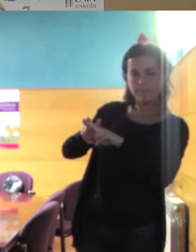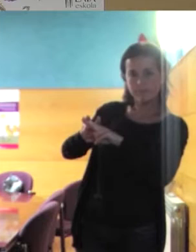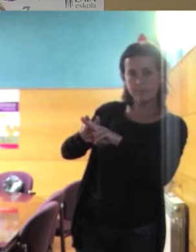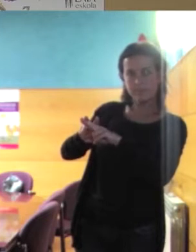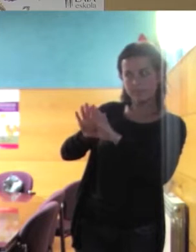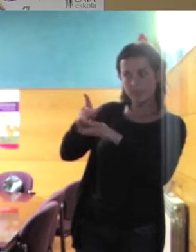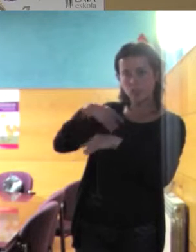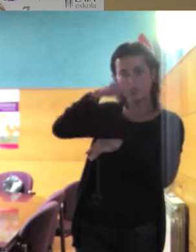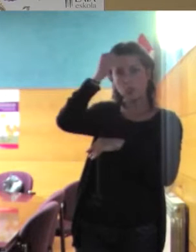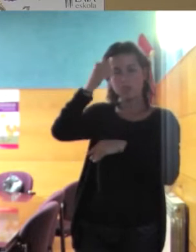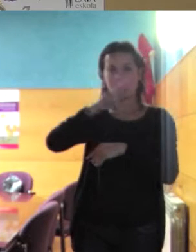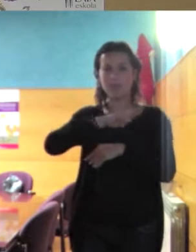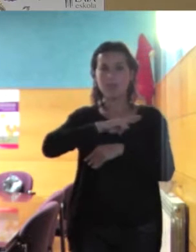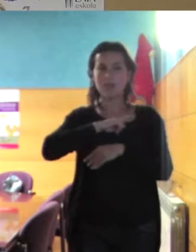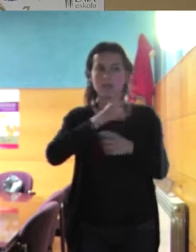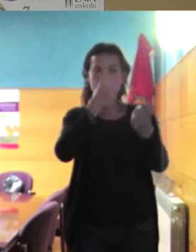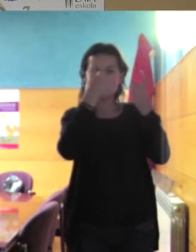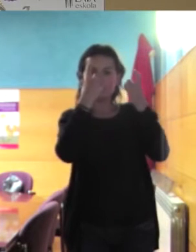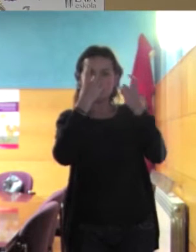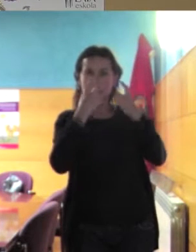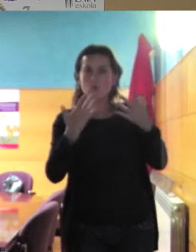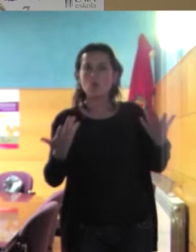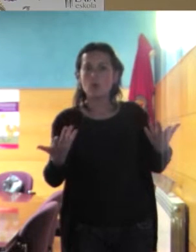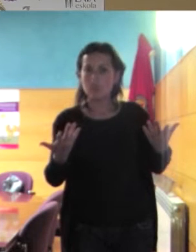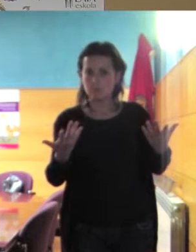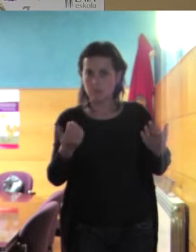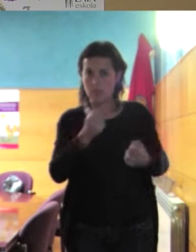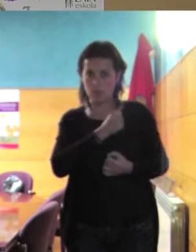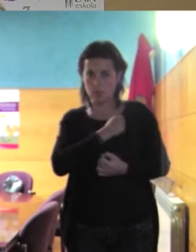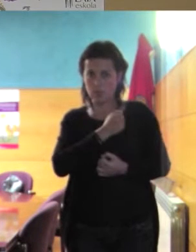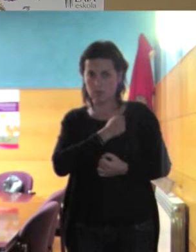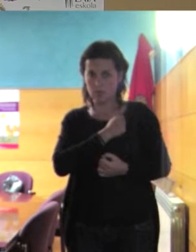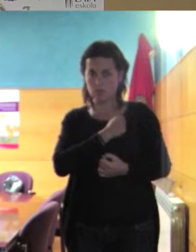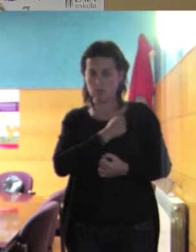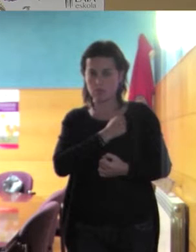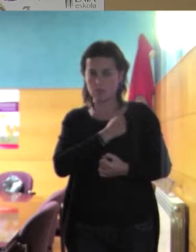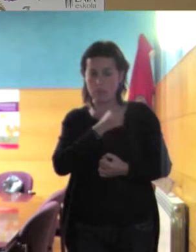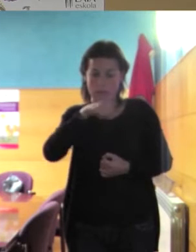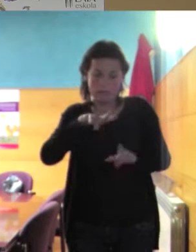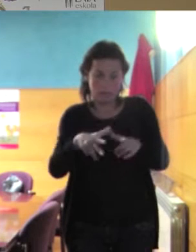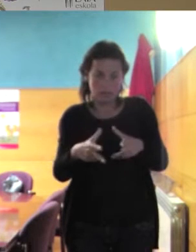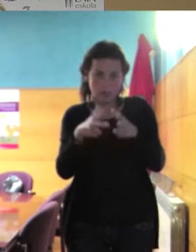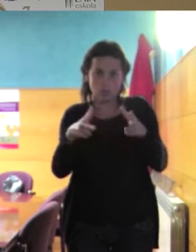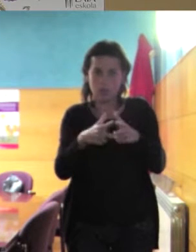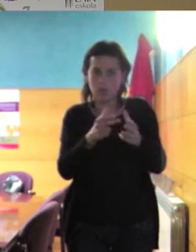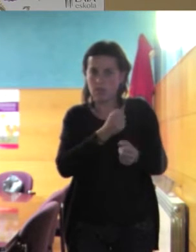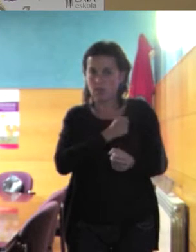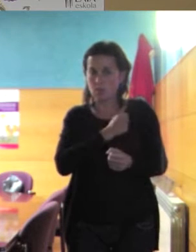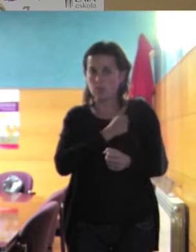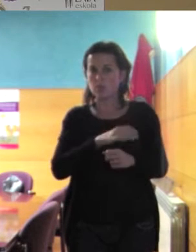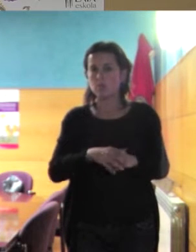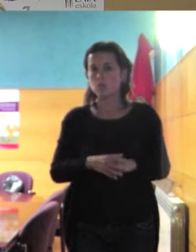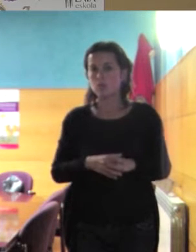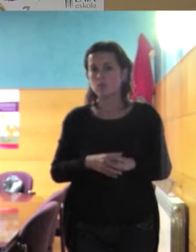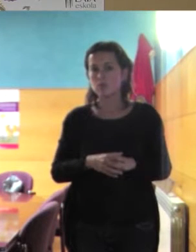mayoritaria en esta sociedad que es el catolicismo y como bueno, ahora en este momento son